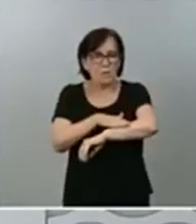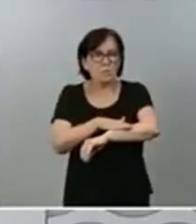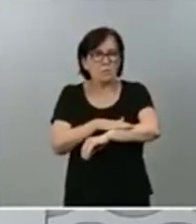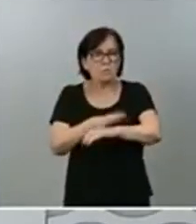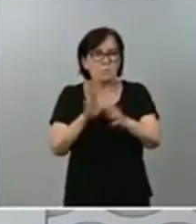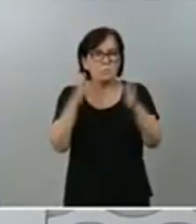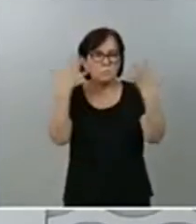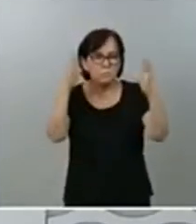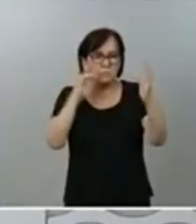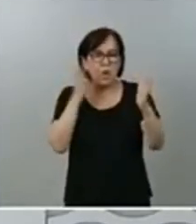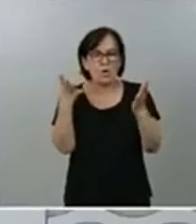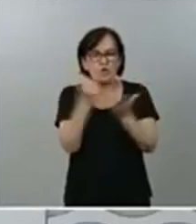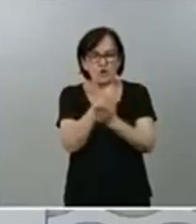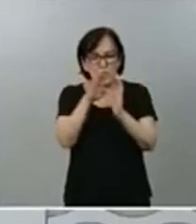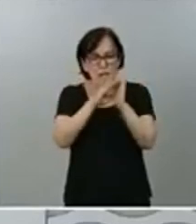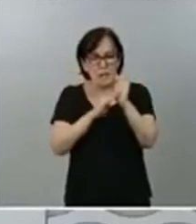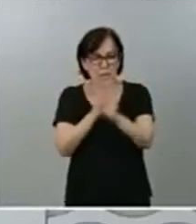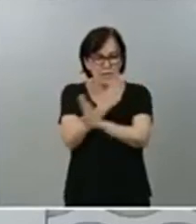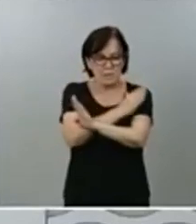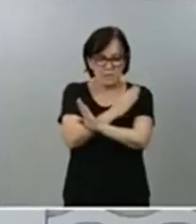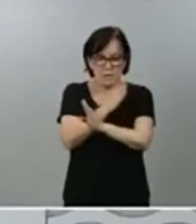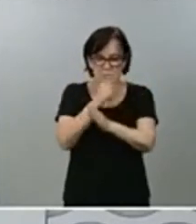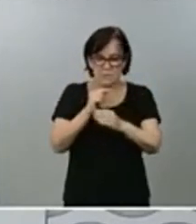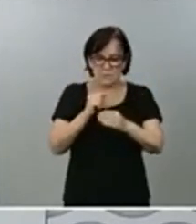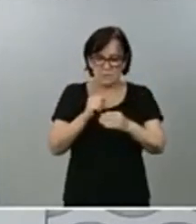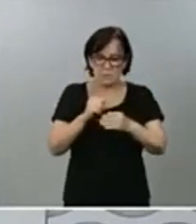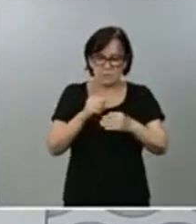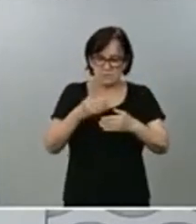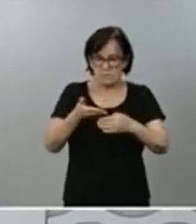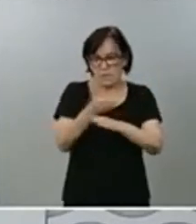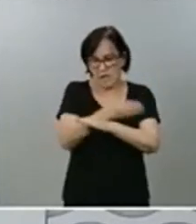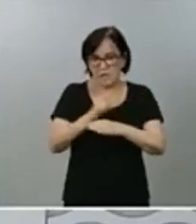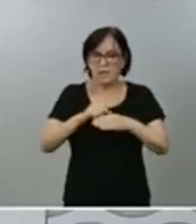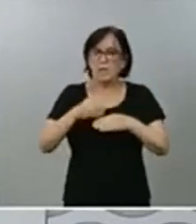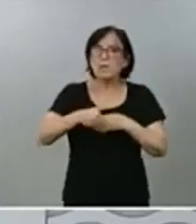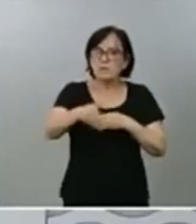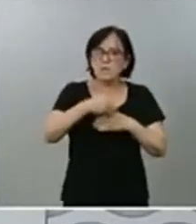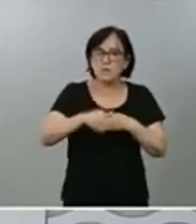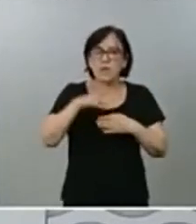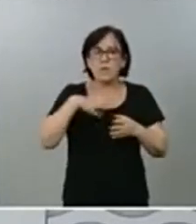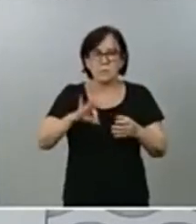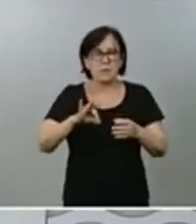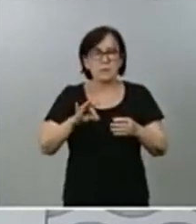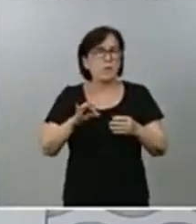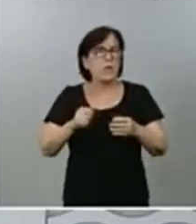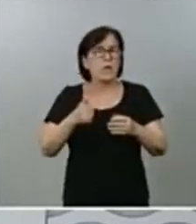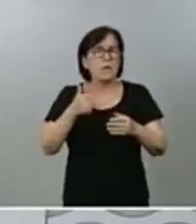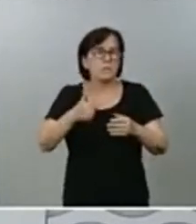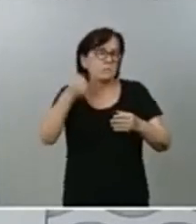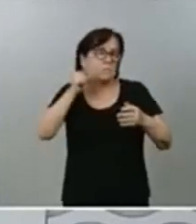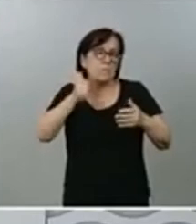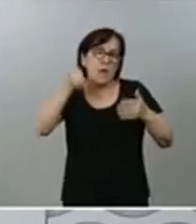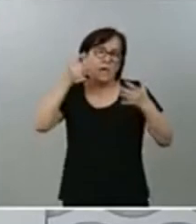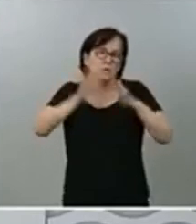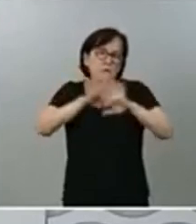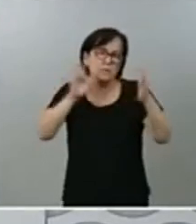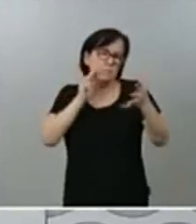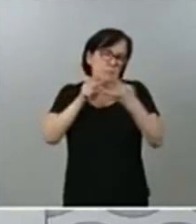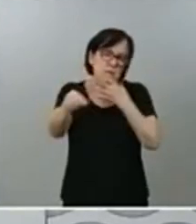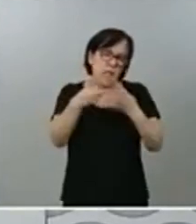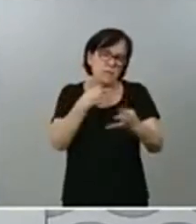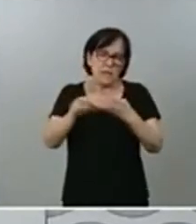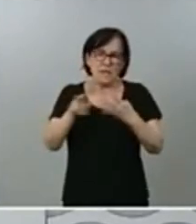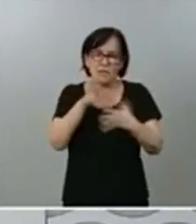medidas pasadas y las futuras que se puedan impulsar para que se incremente la transparencia o para que se garantice la